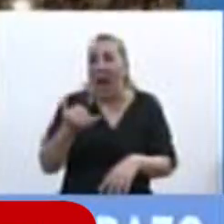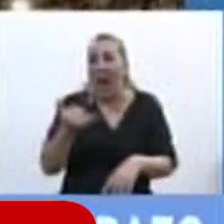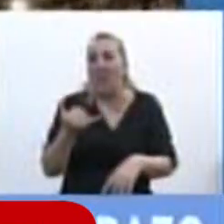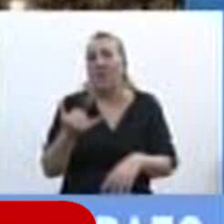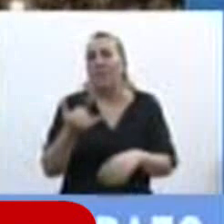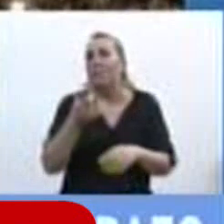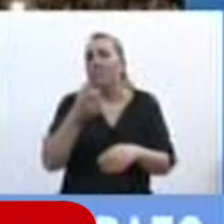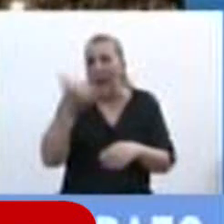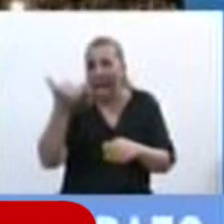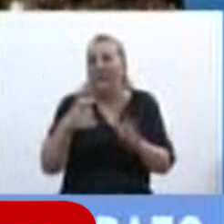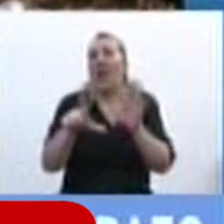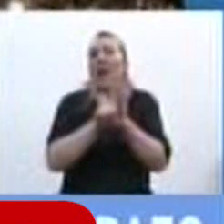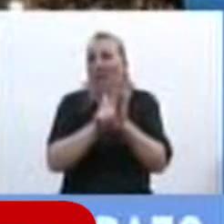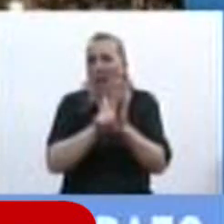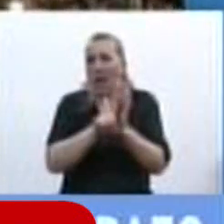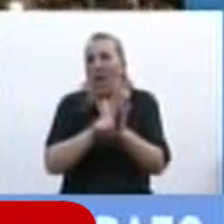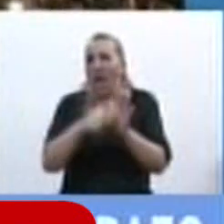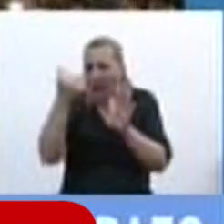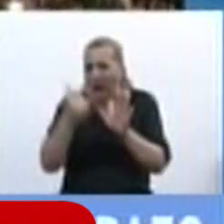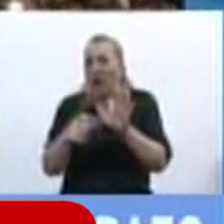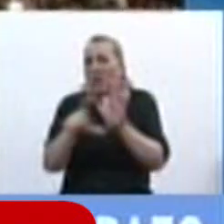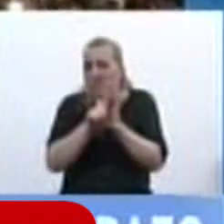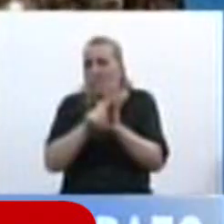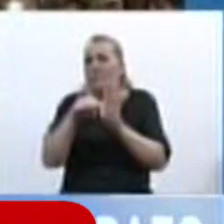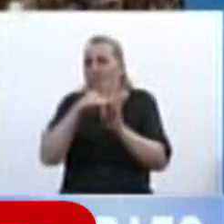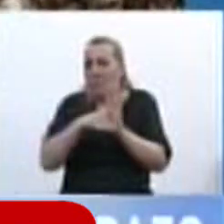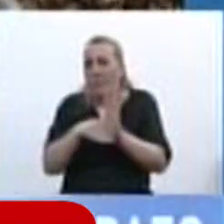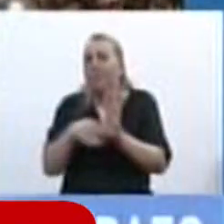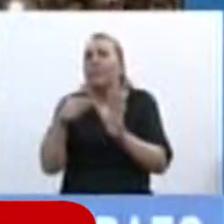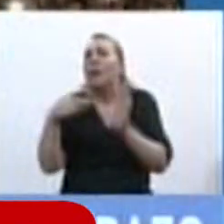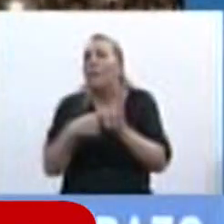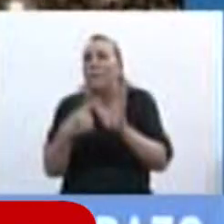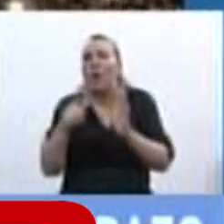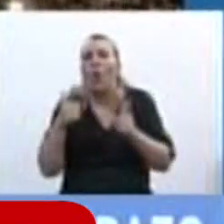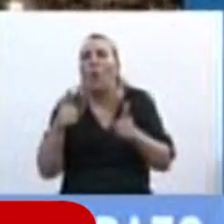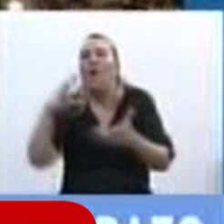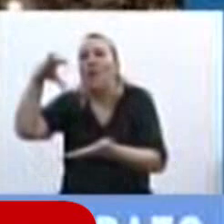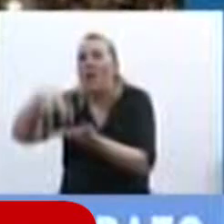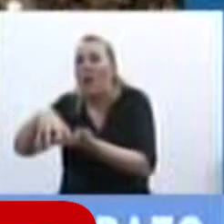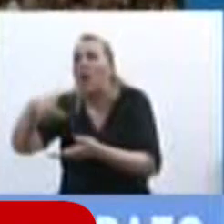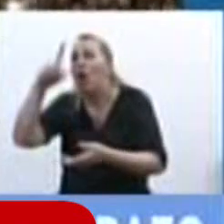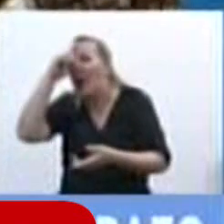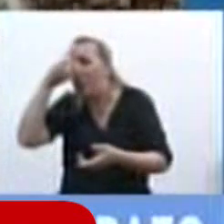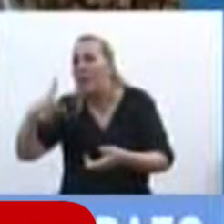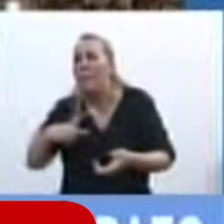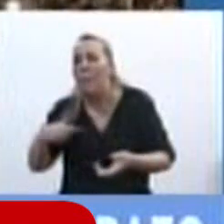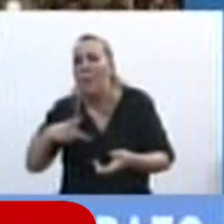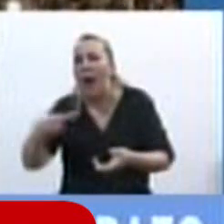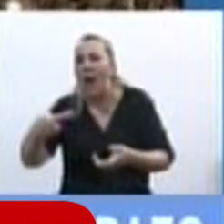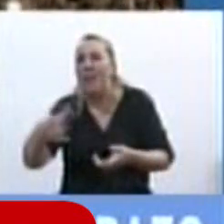una ley y tener una reglamentación acorde no hay prácticamente institución privada de salud que lleva adelante la SIL